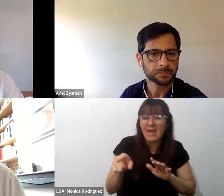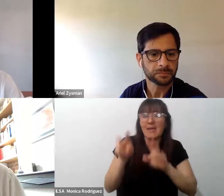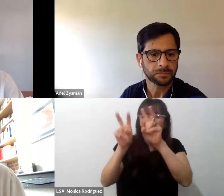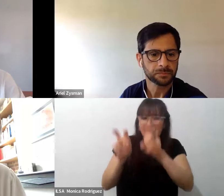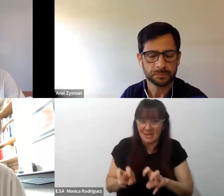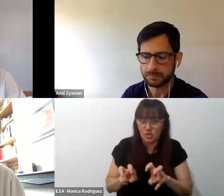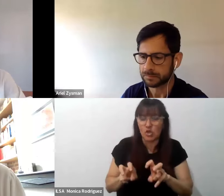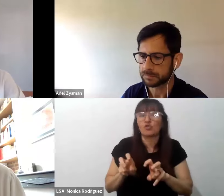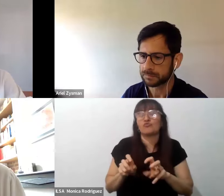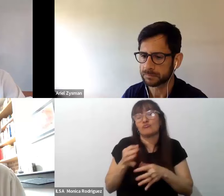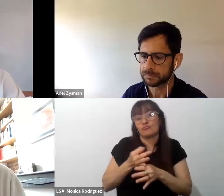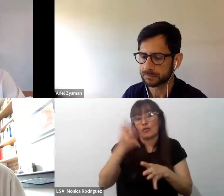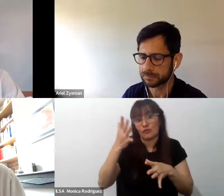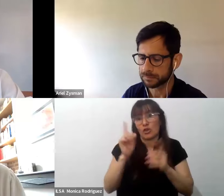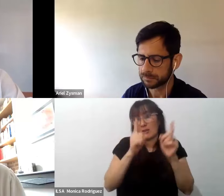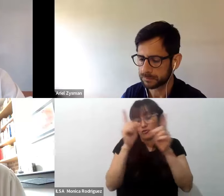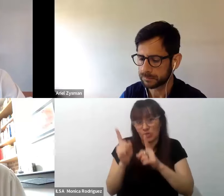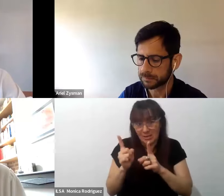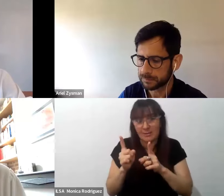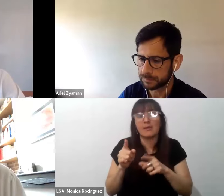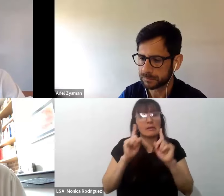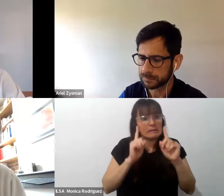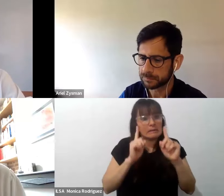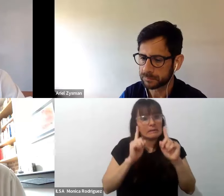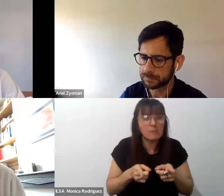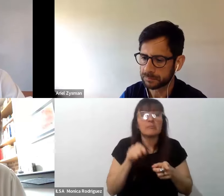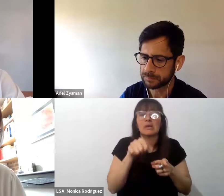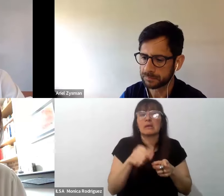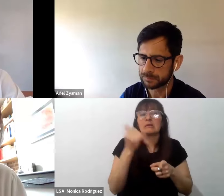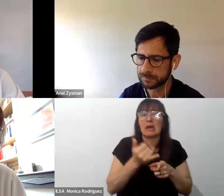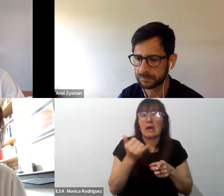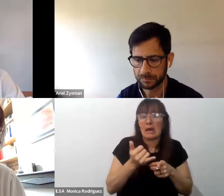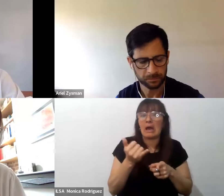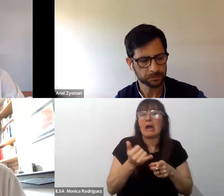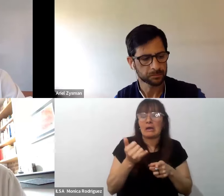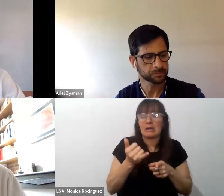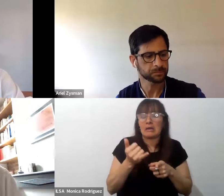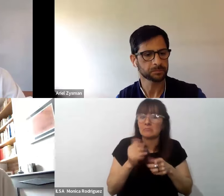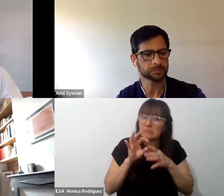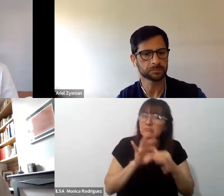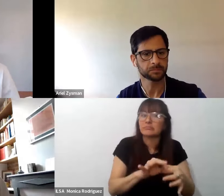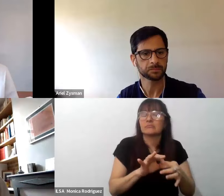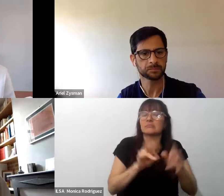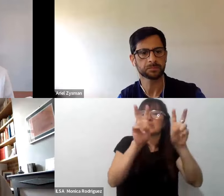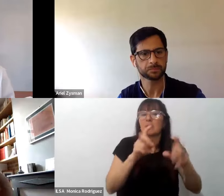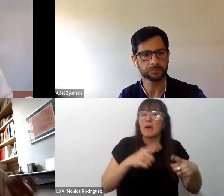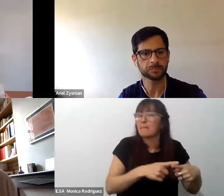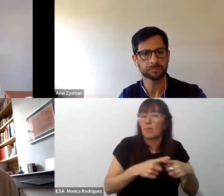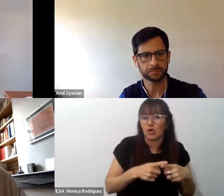en la profesionalidad docente también se apoya en una representación política tradicional